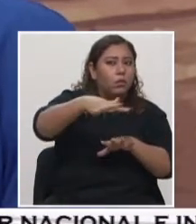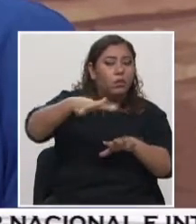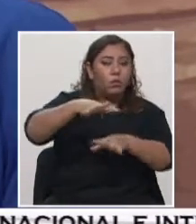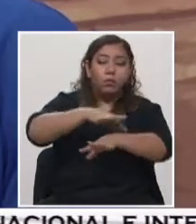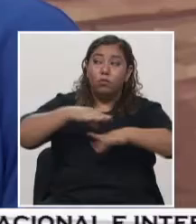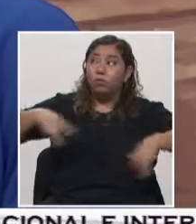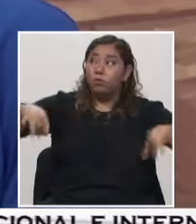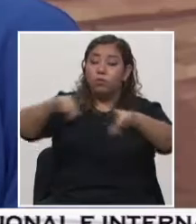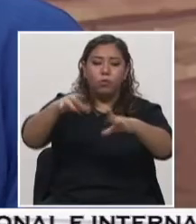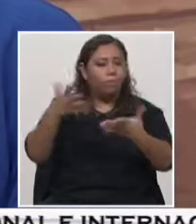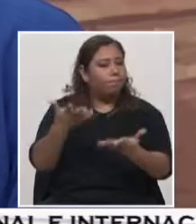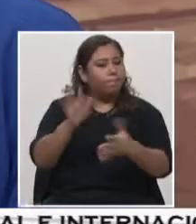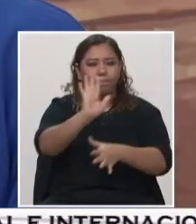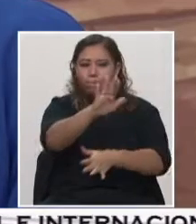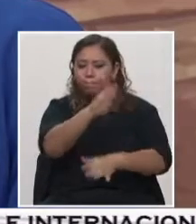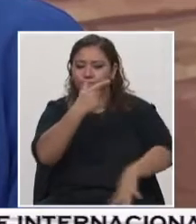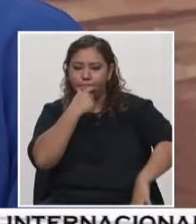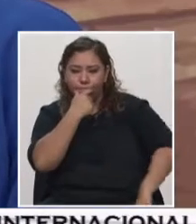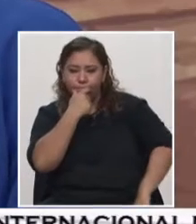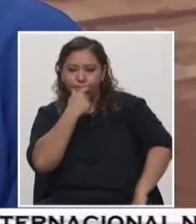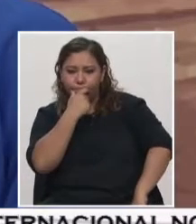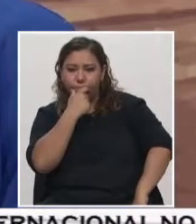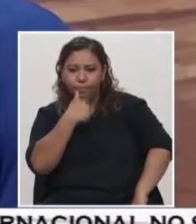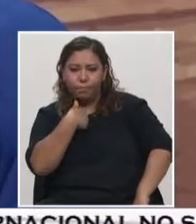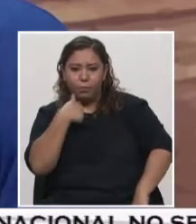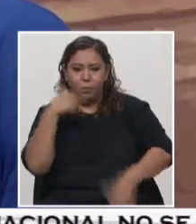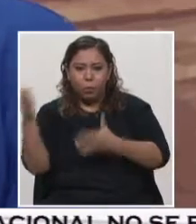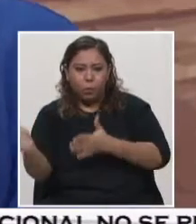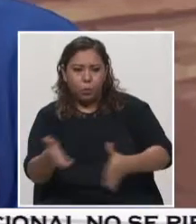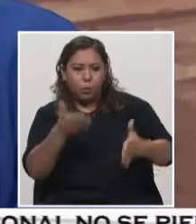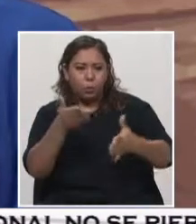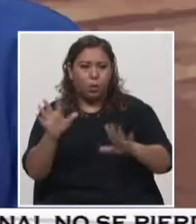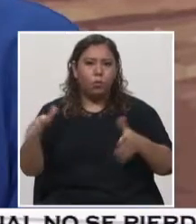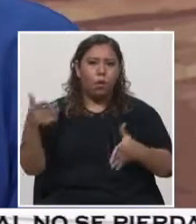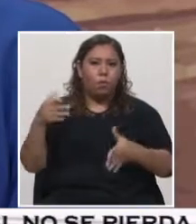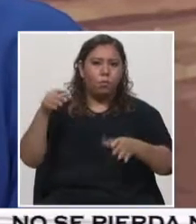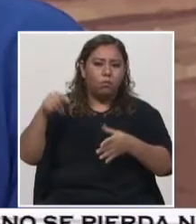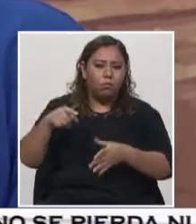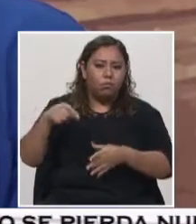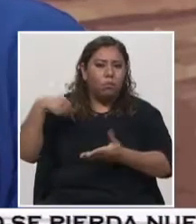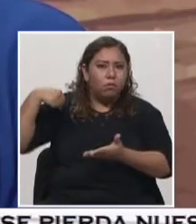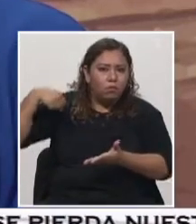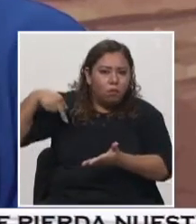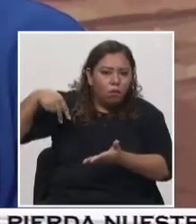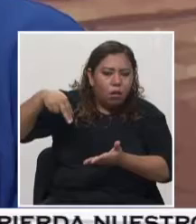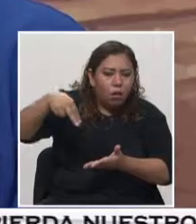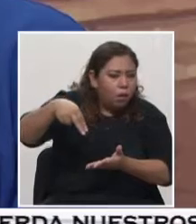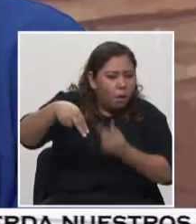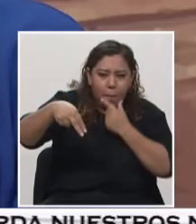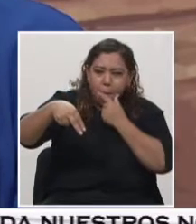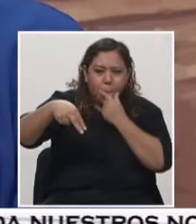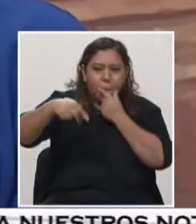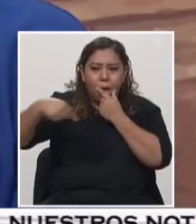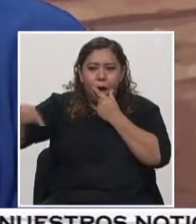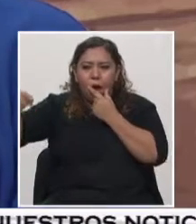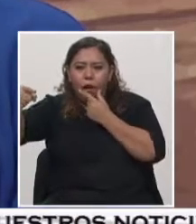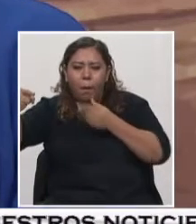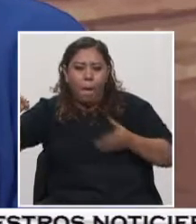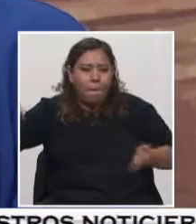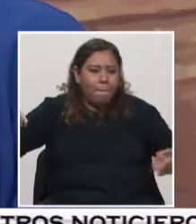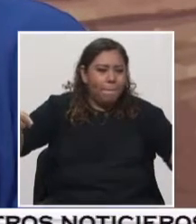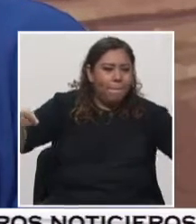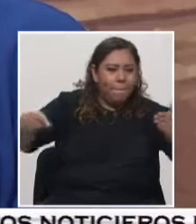lo que vamos a determinar, se puede ingresar o no se puede ingresar. Entonces, sí considero